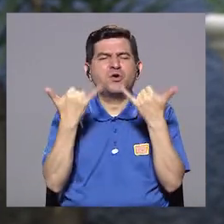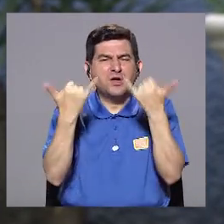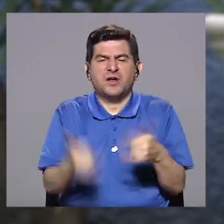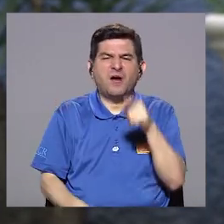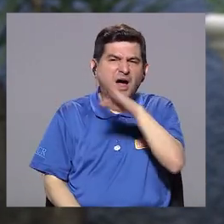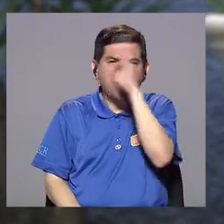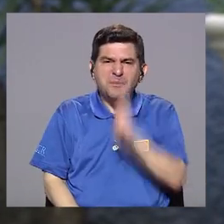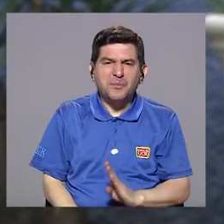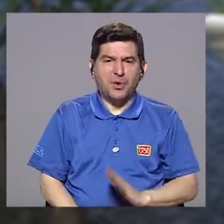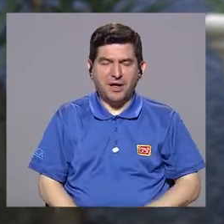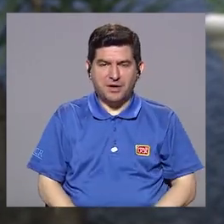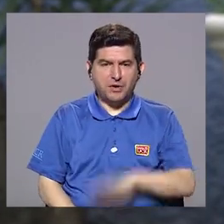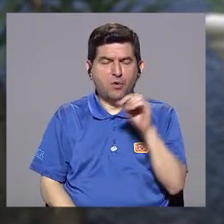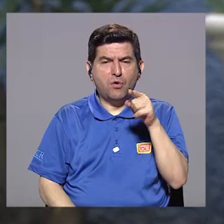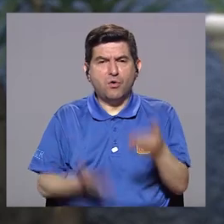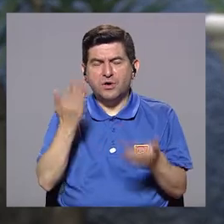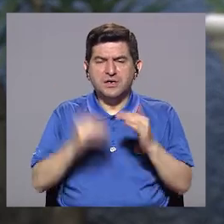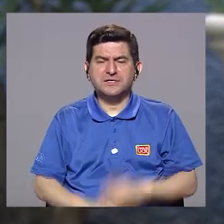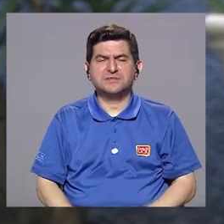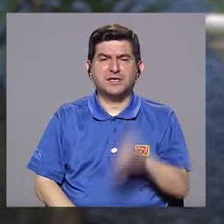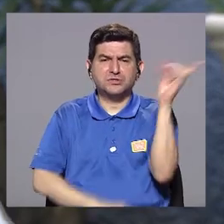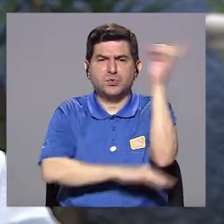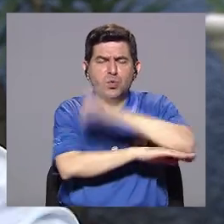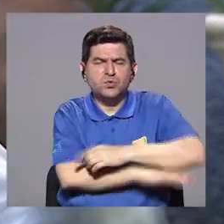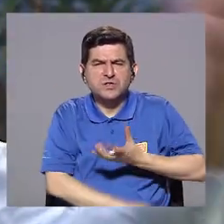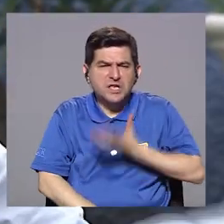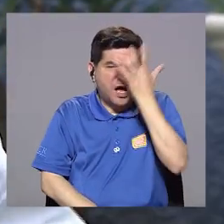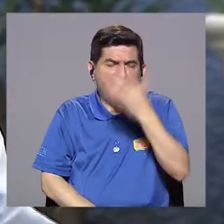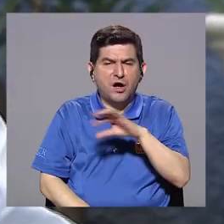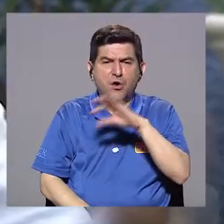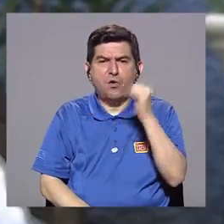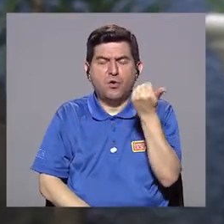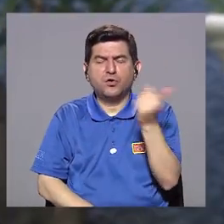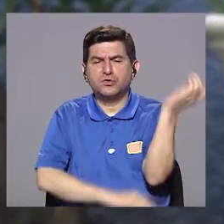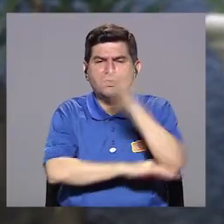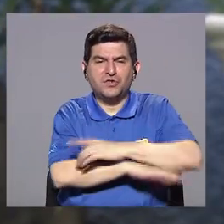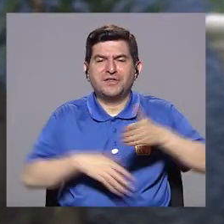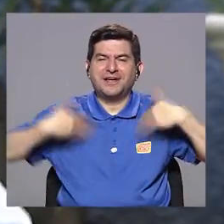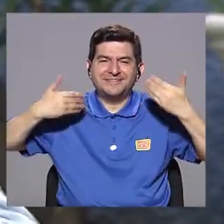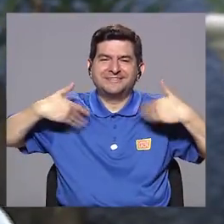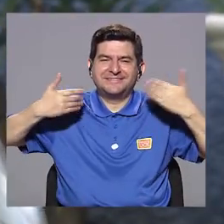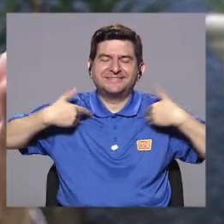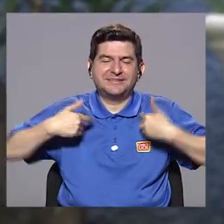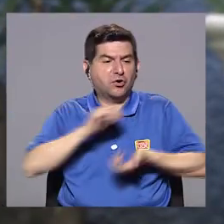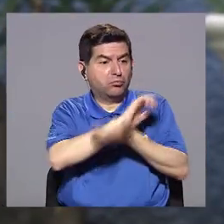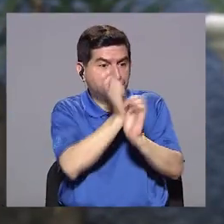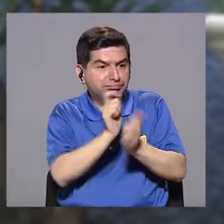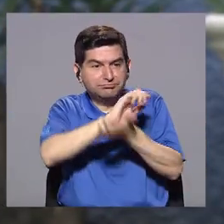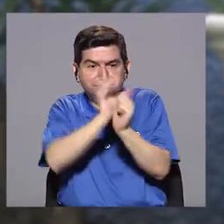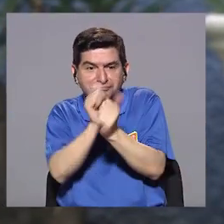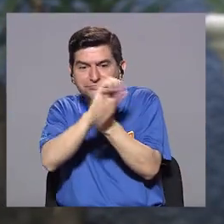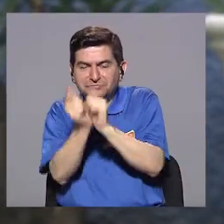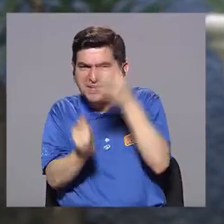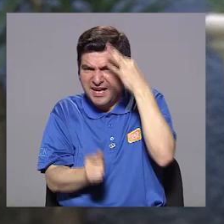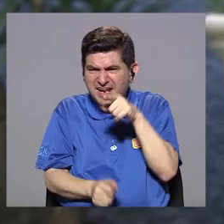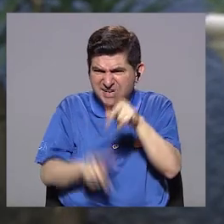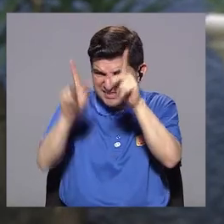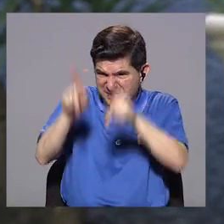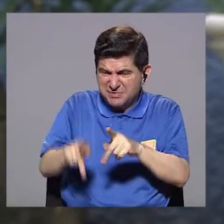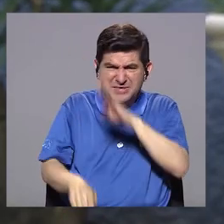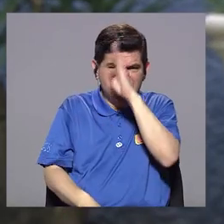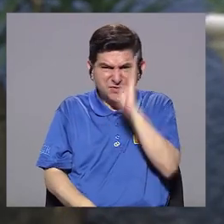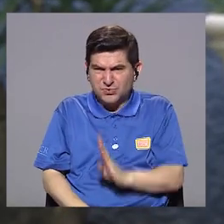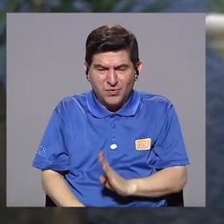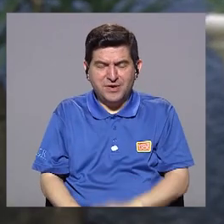salir. Ah, eres bipolar. O porque amaneces un día enojado, o porque amaneces un día un poco más contento, o porque vas cambiando. Se tiende a creer que esas